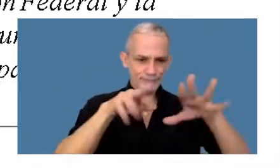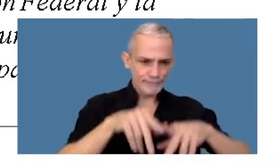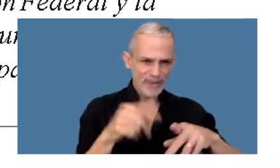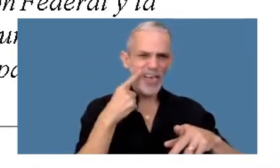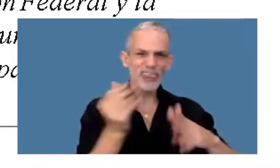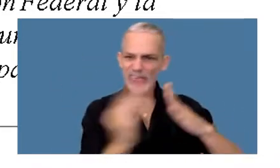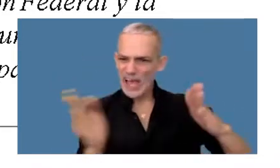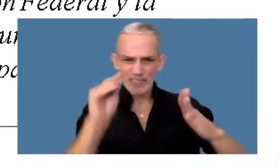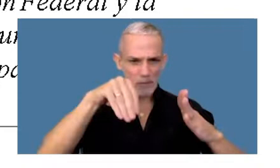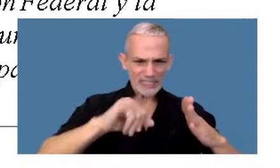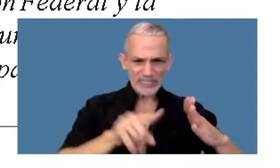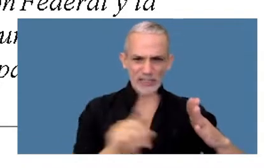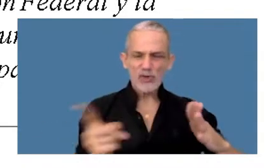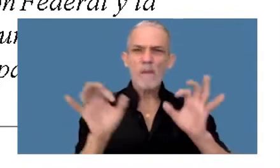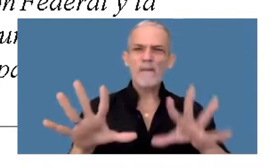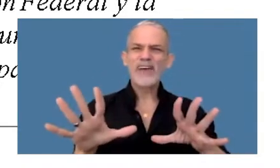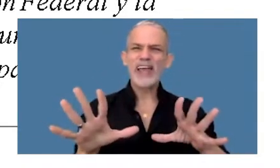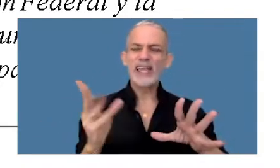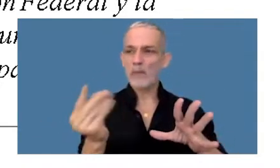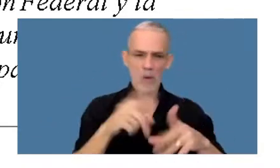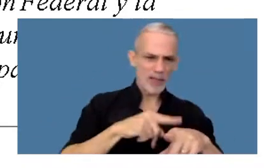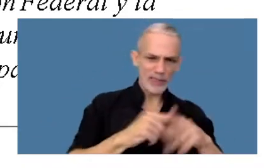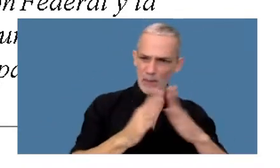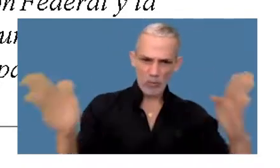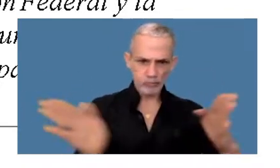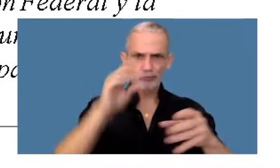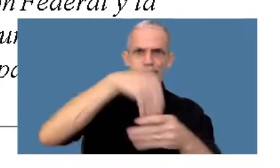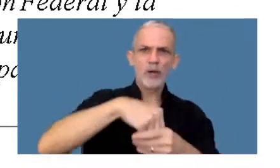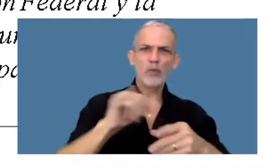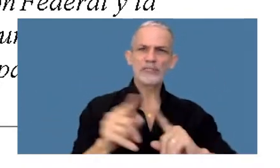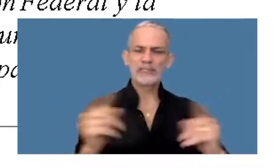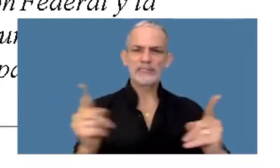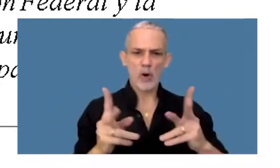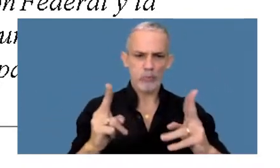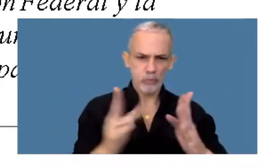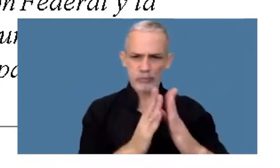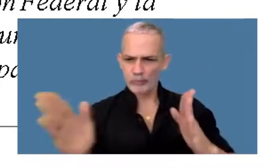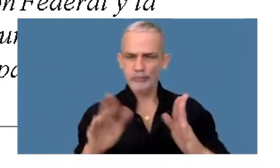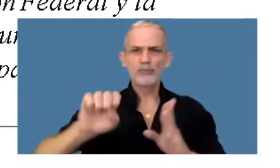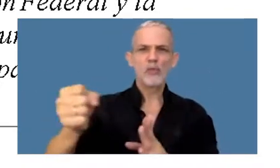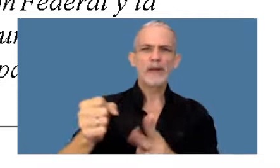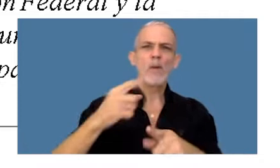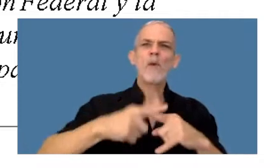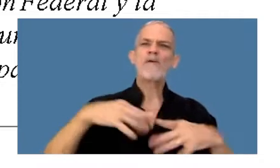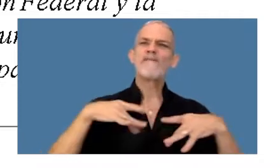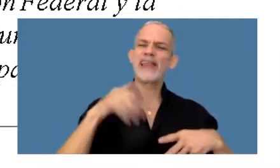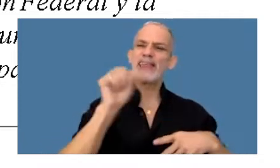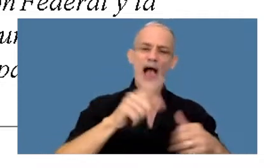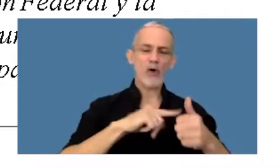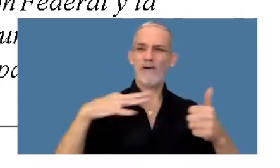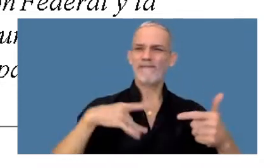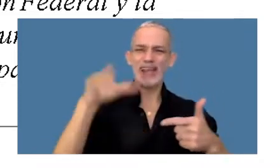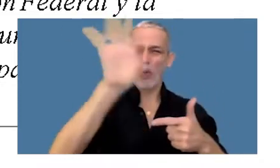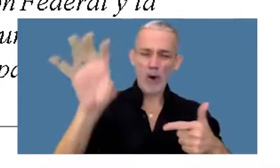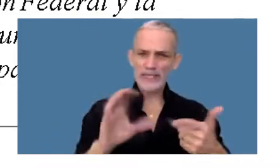y si deberíamos considerar plazos en materia de interrupción o suspensión por feriados locales, feriados